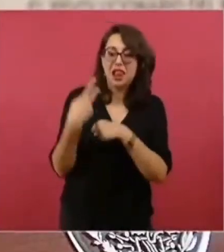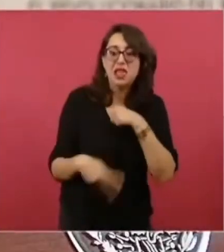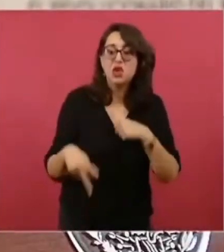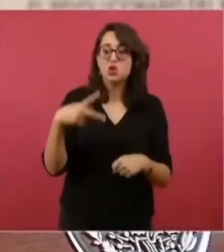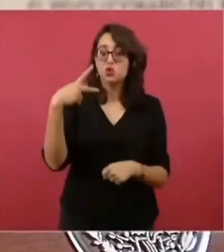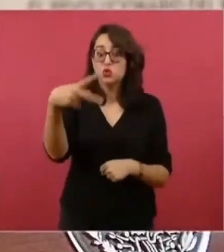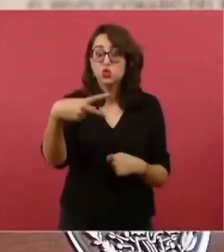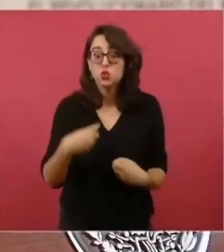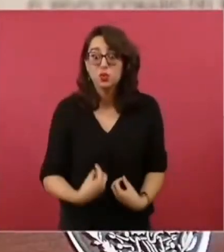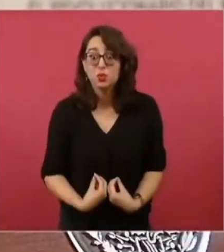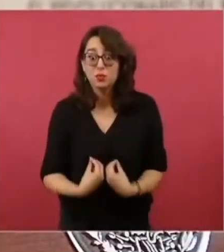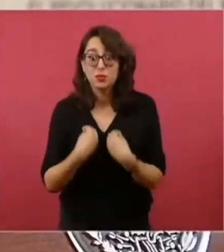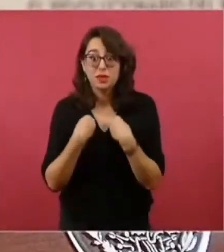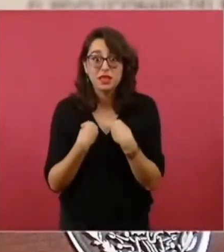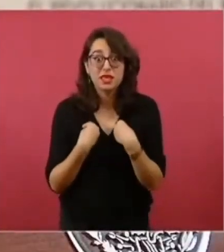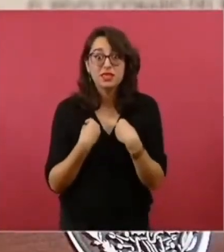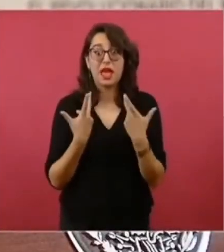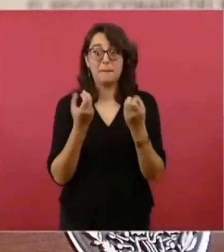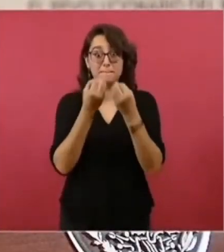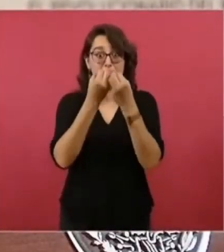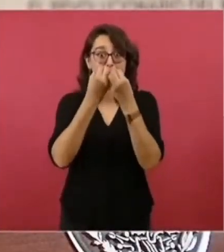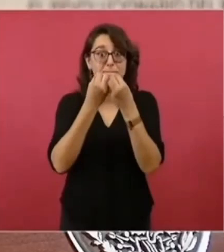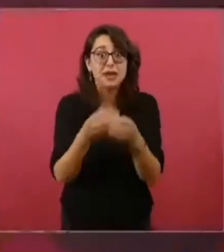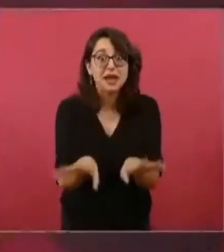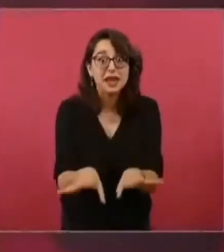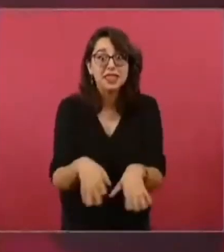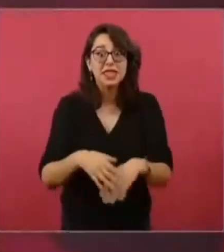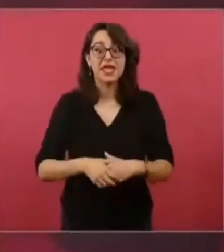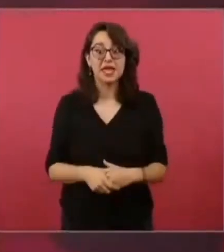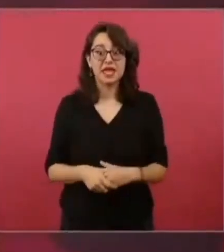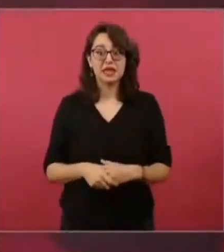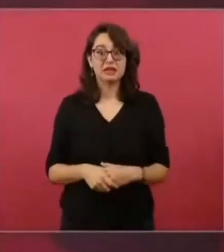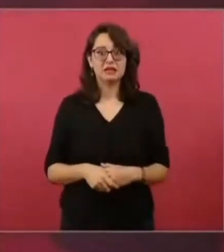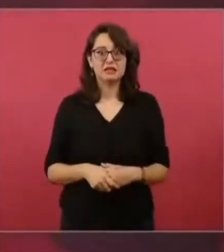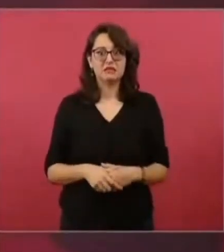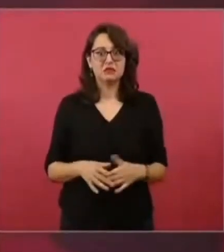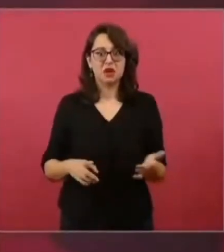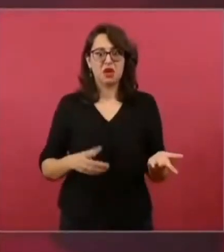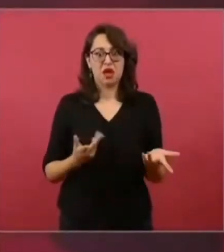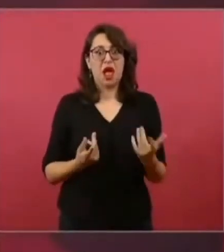en seis meses.